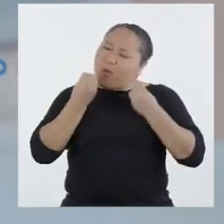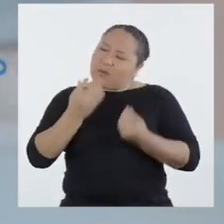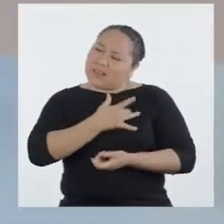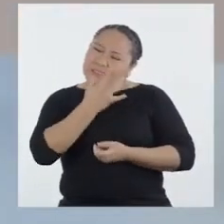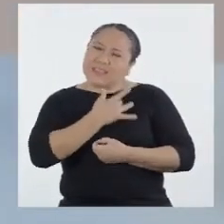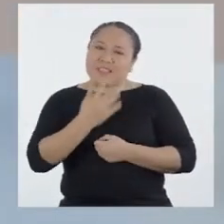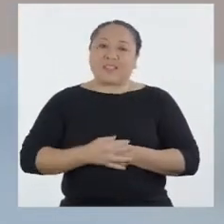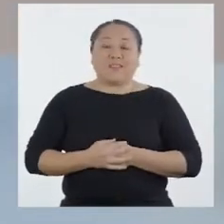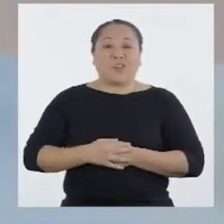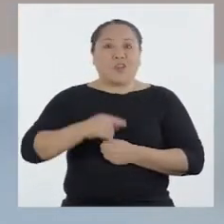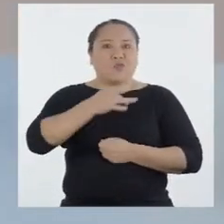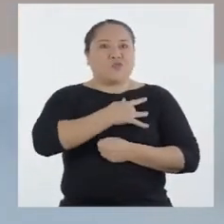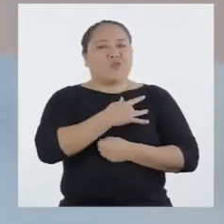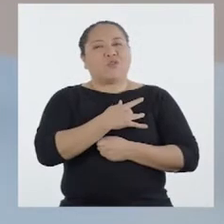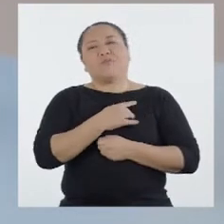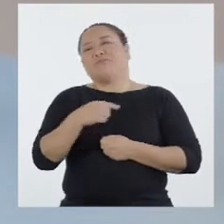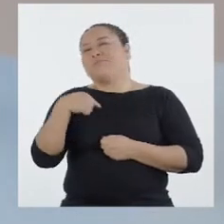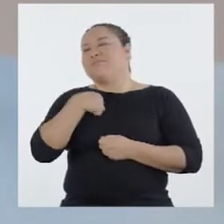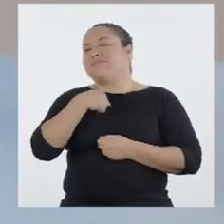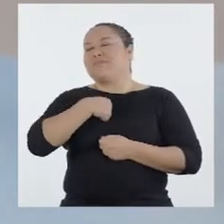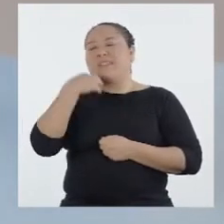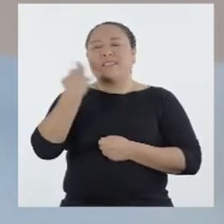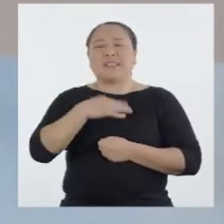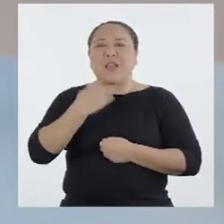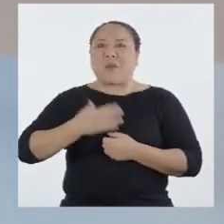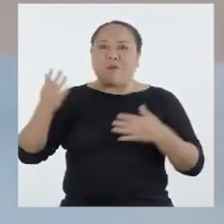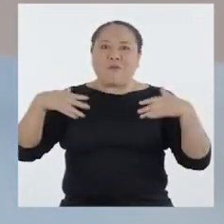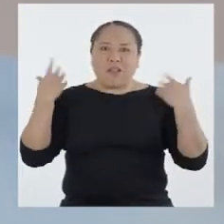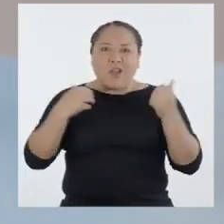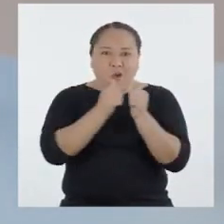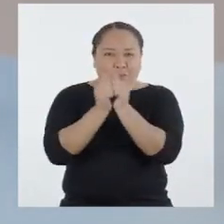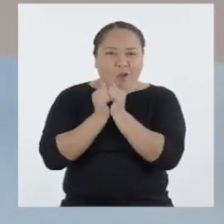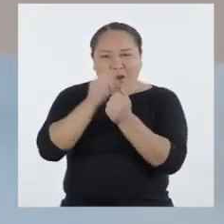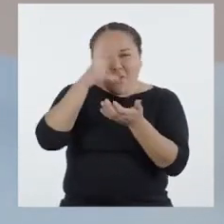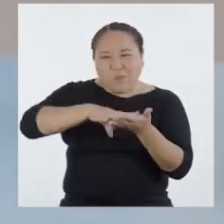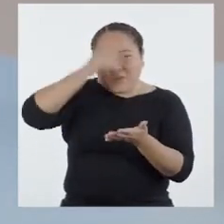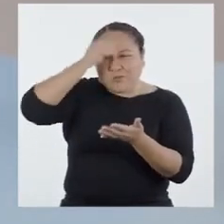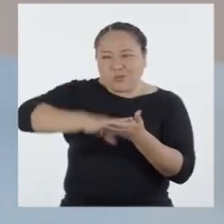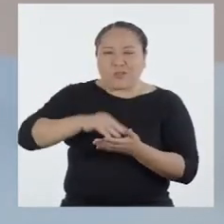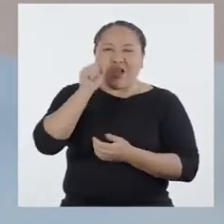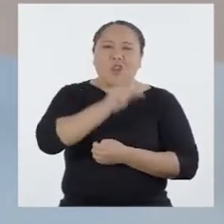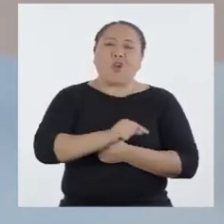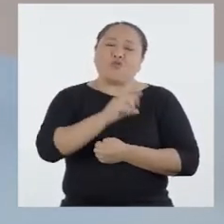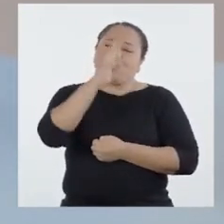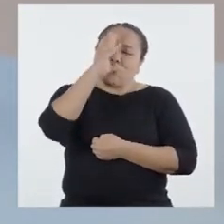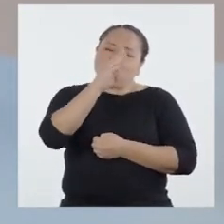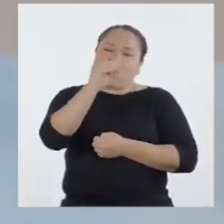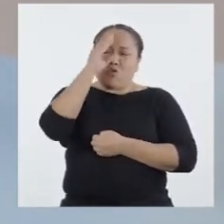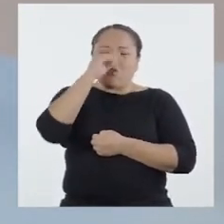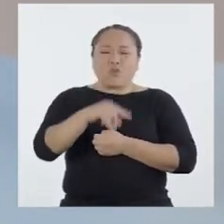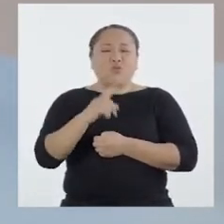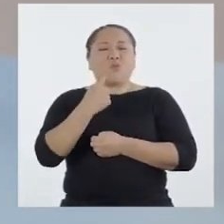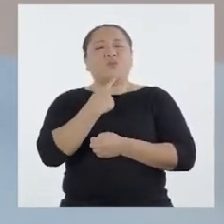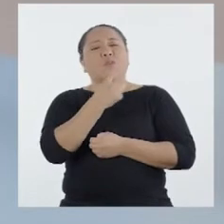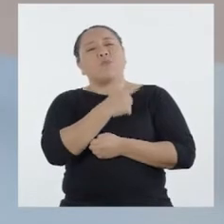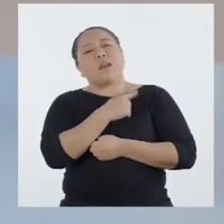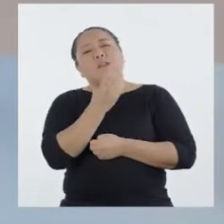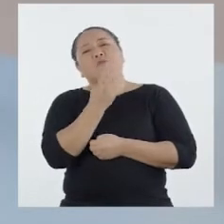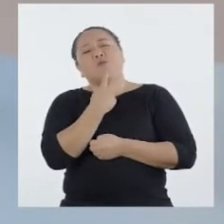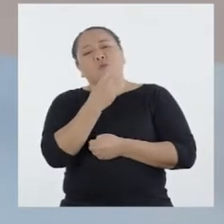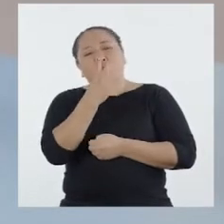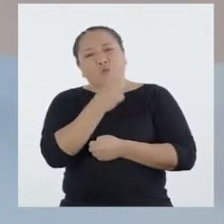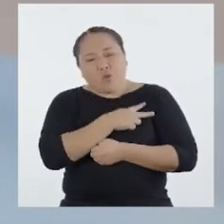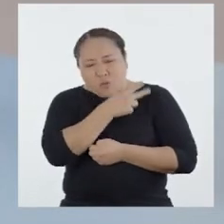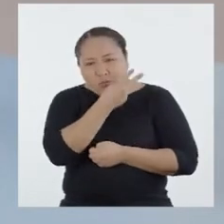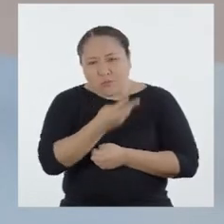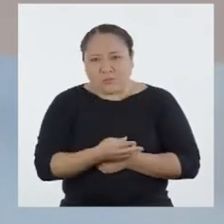sientes? Yo siempre feliz de acompañarlos en el aprendizaje de las chicas y los chicos de primero y segundo de secundaria.